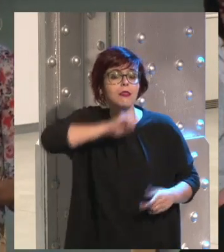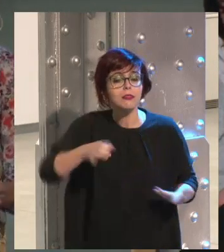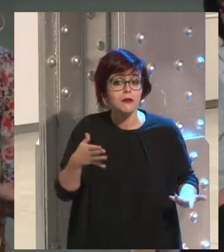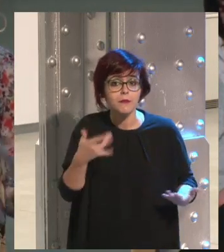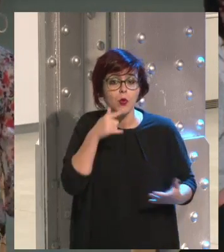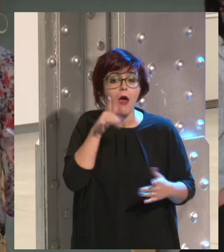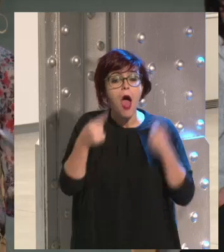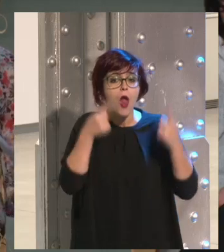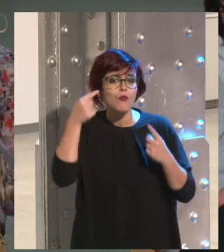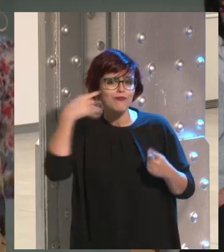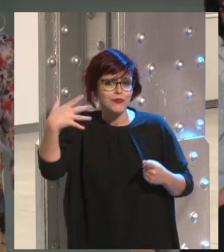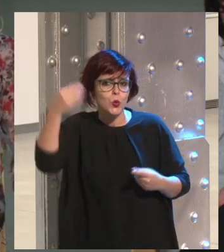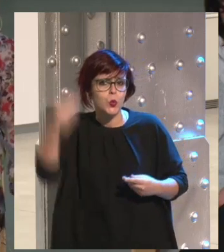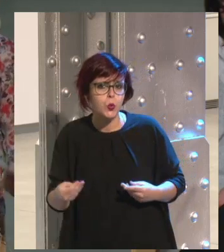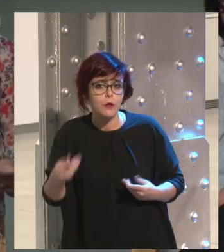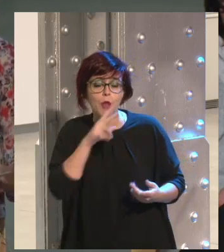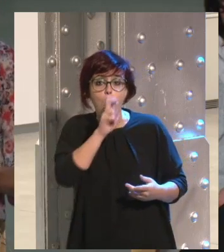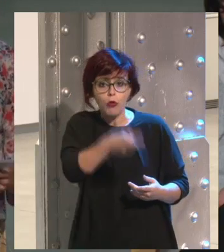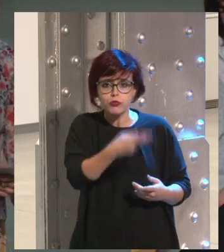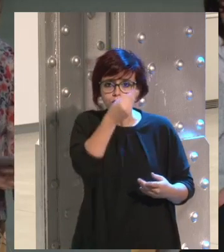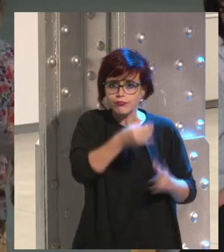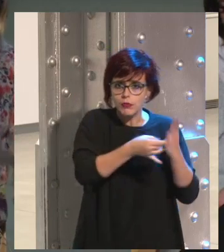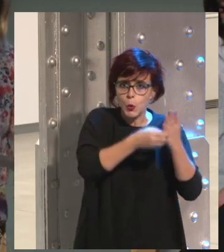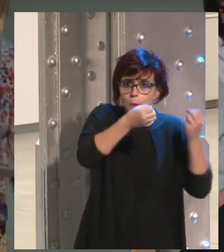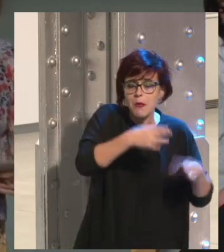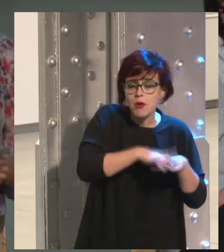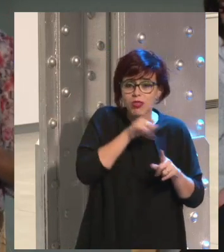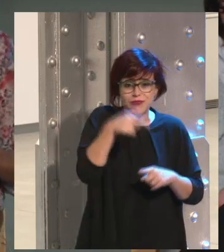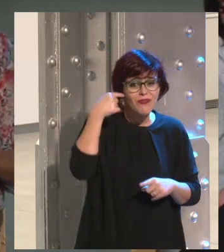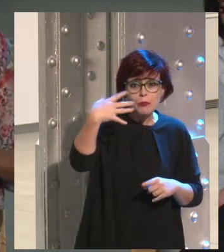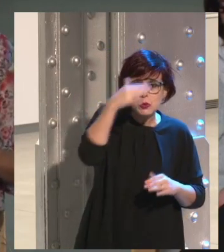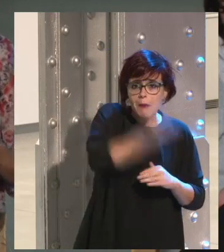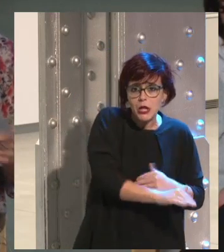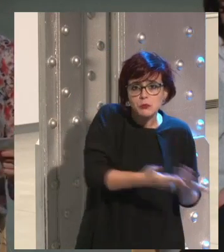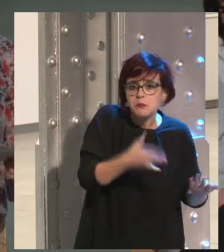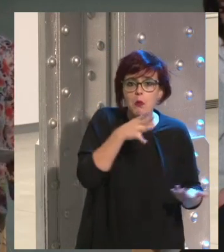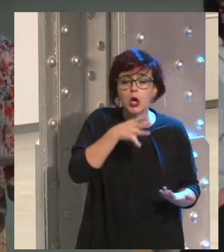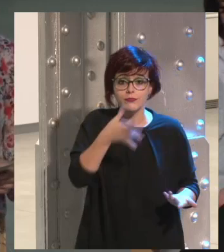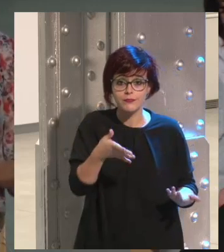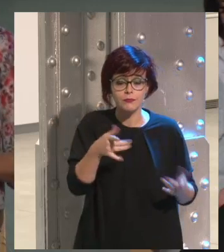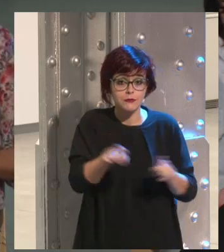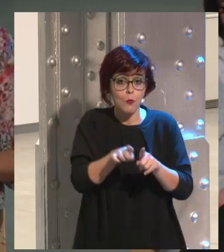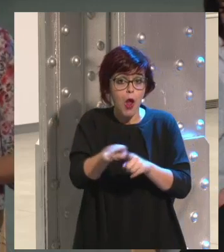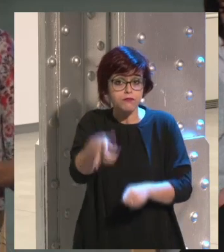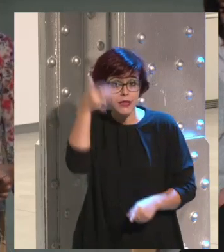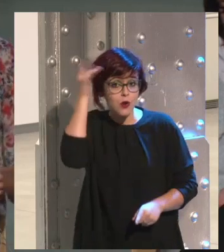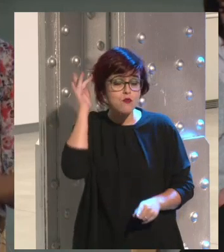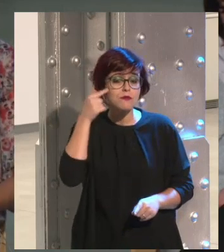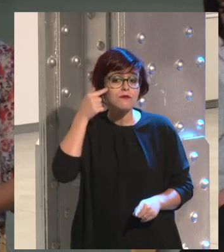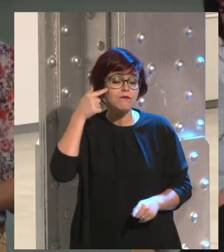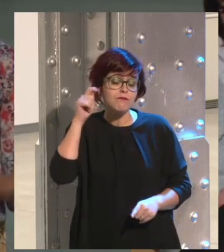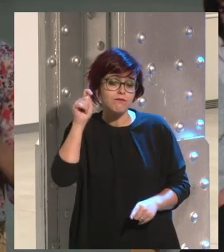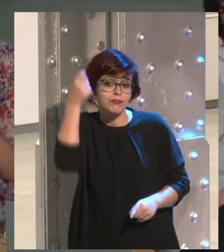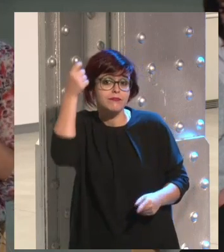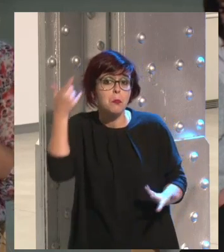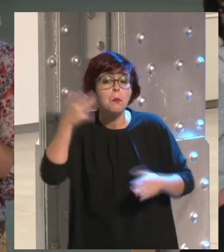unos triunfan y otros no? O sea, ¿por qué hay unos que triunfan y otros no? Bueno, pues porque este ha triunfado. Pues porque